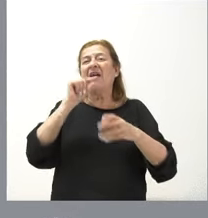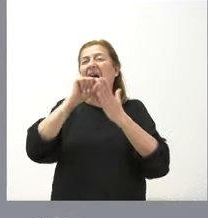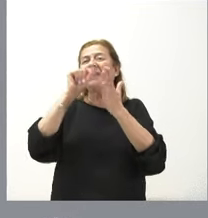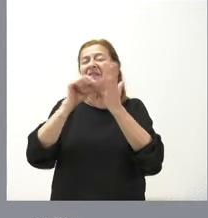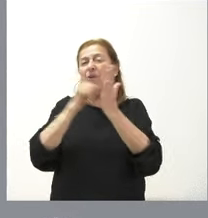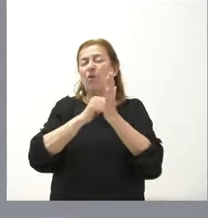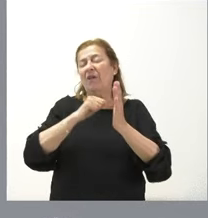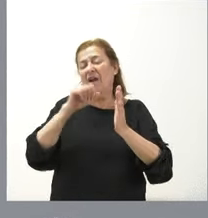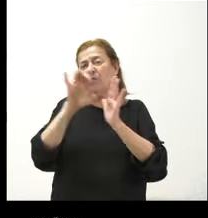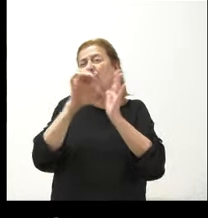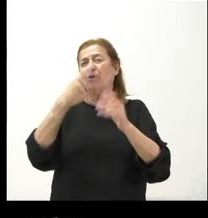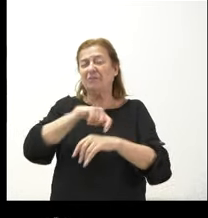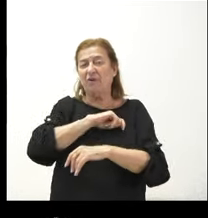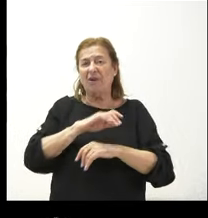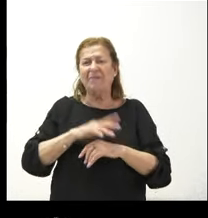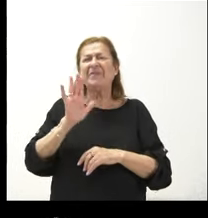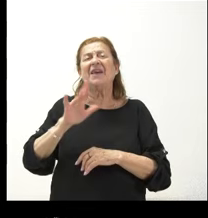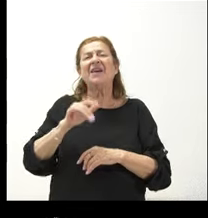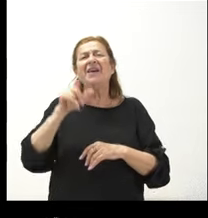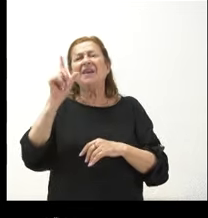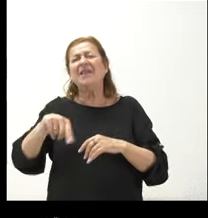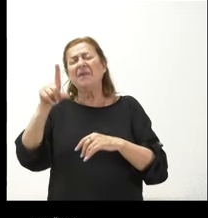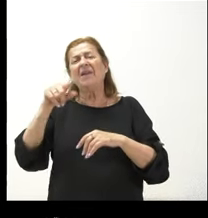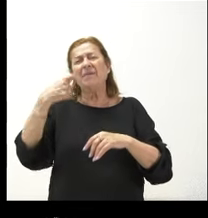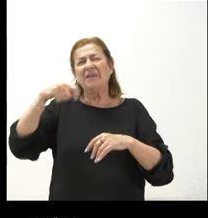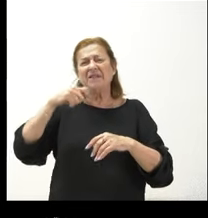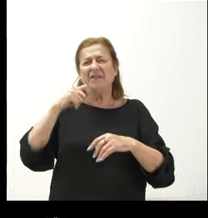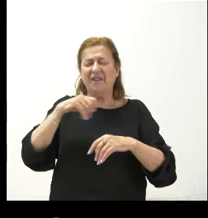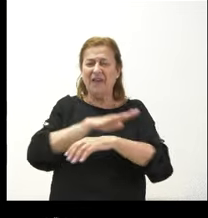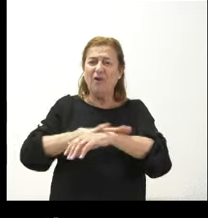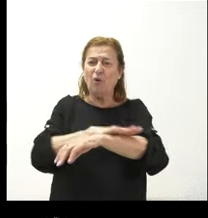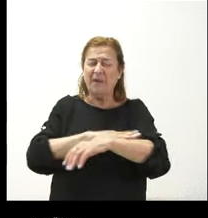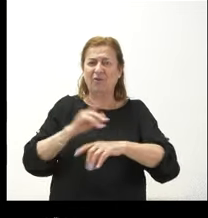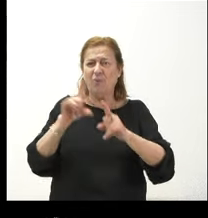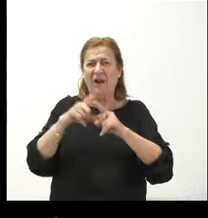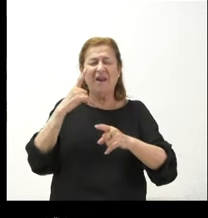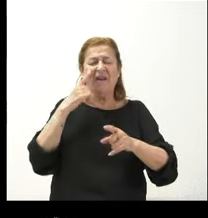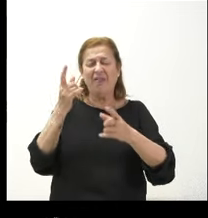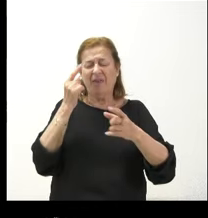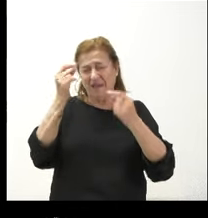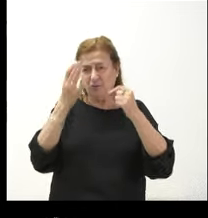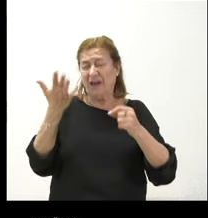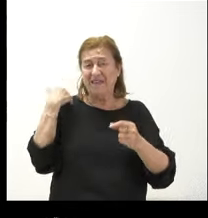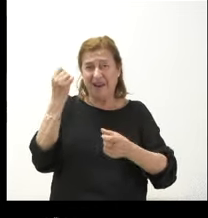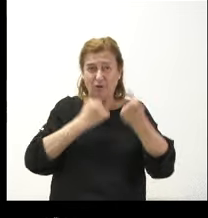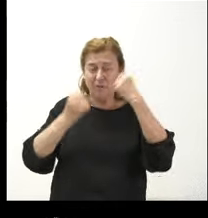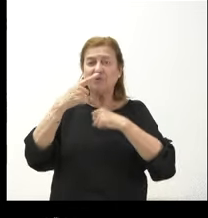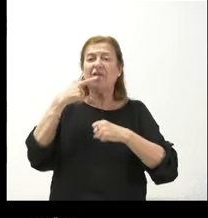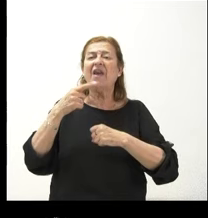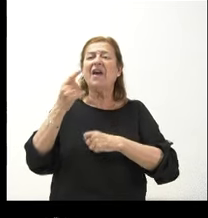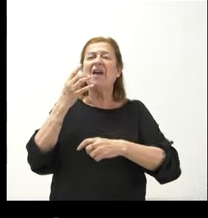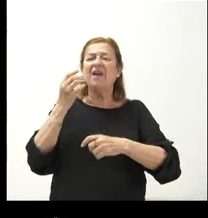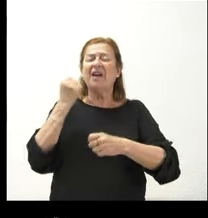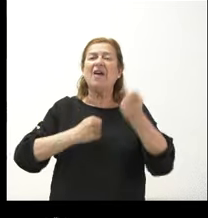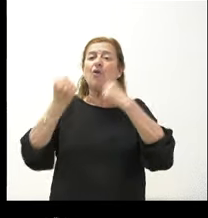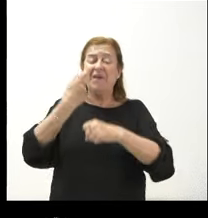Constitución Española. Sí, esta mañana el presidente del Gobierno ante los datos conocidos ayer económicos dijo que la ha dicho que la economía de Castilla y León ya no de